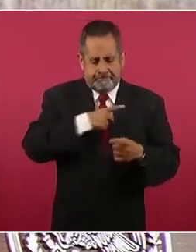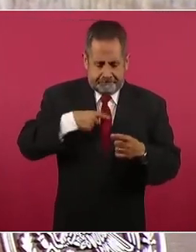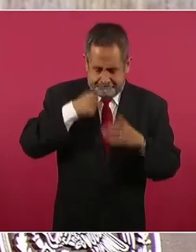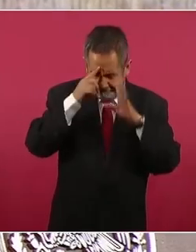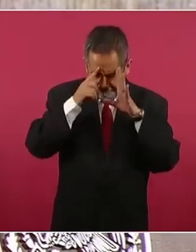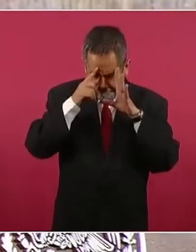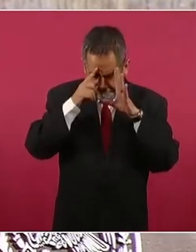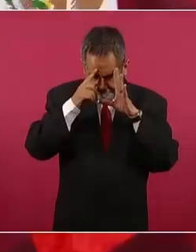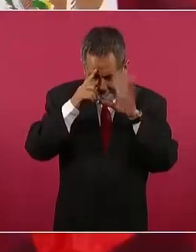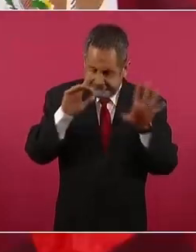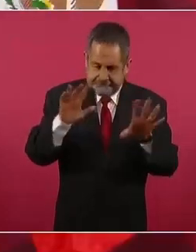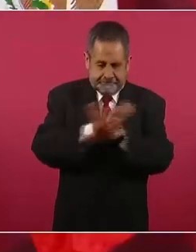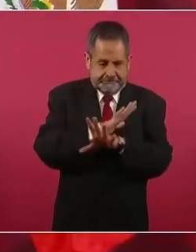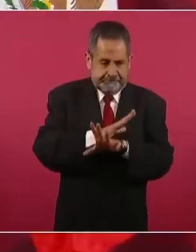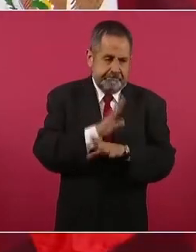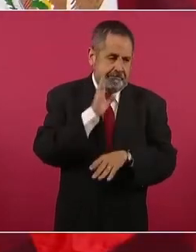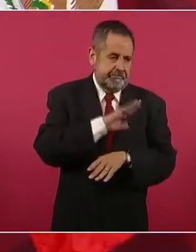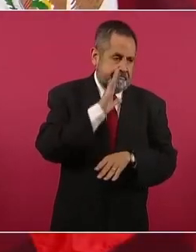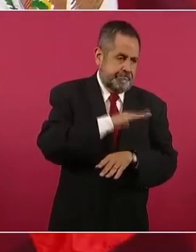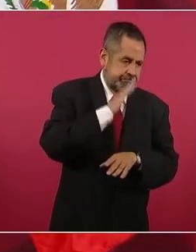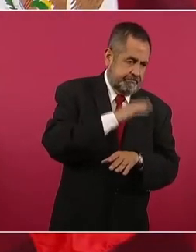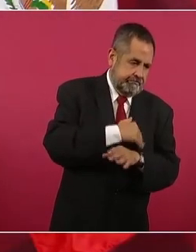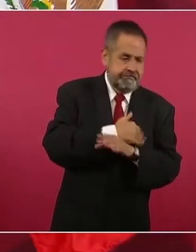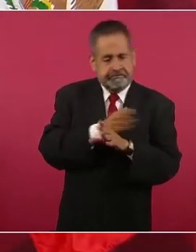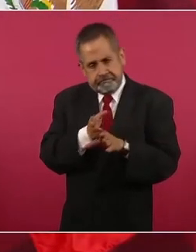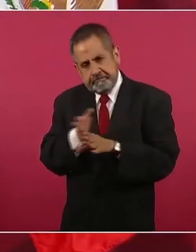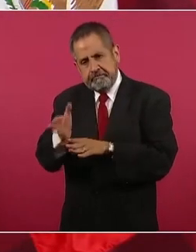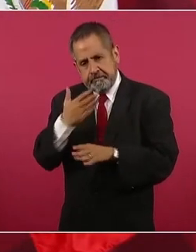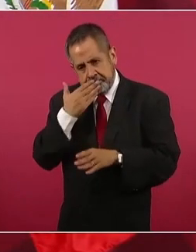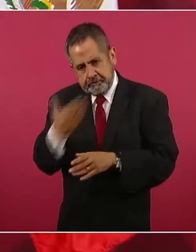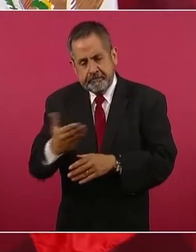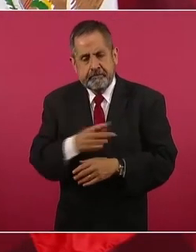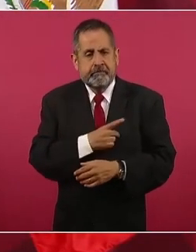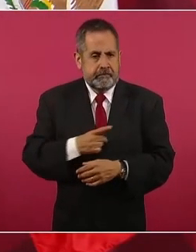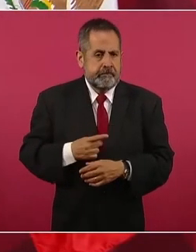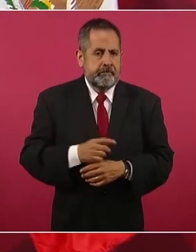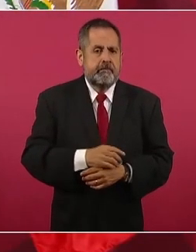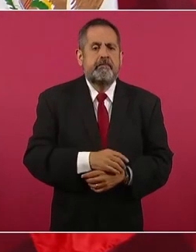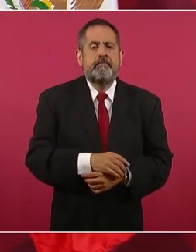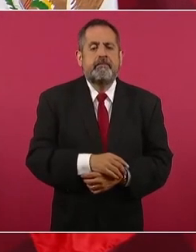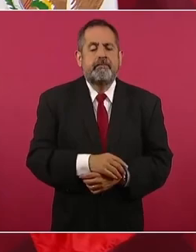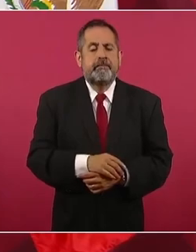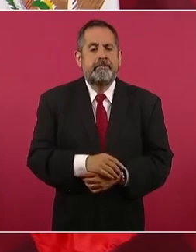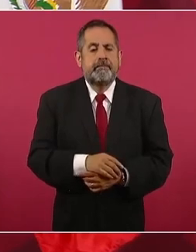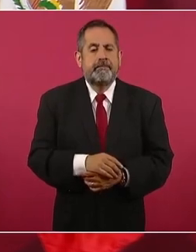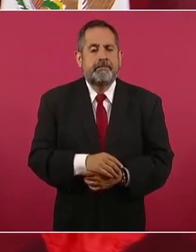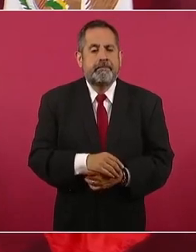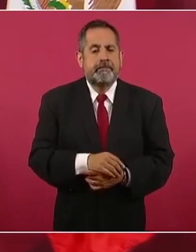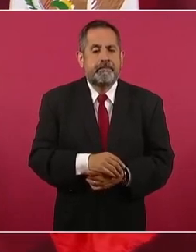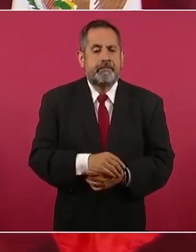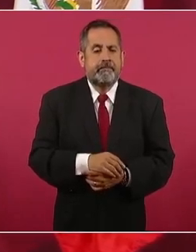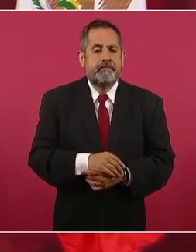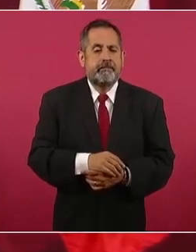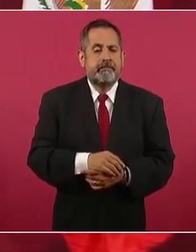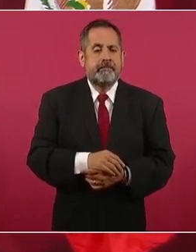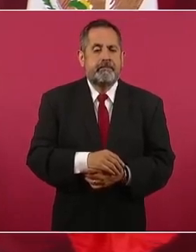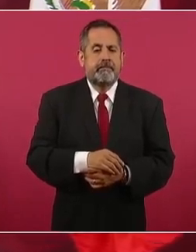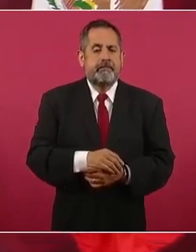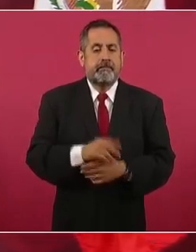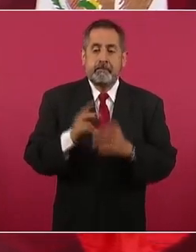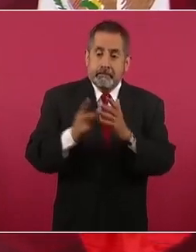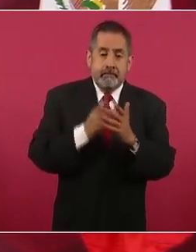Que no